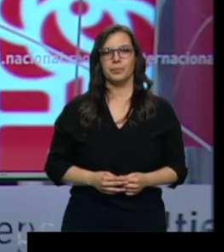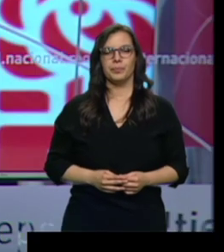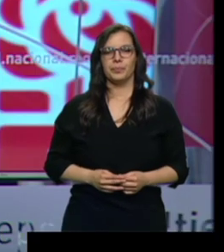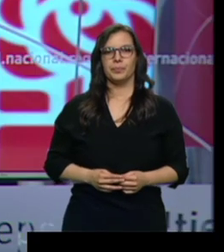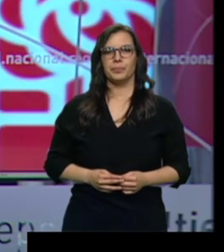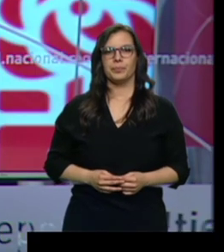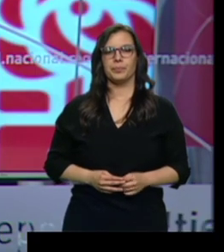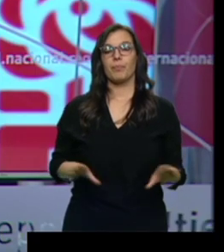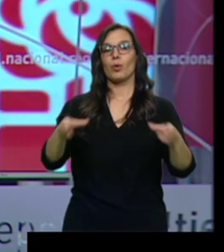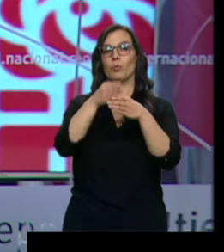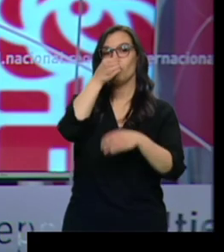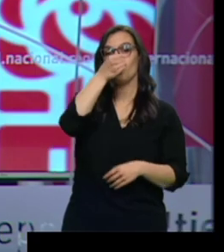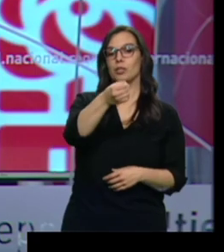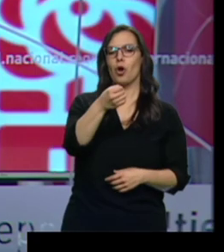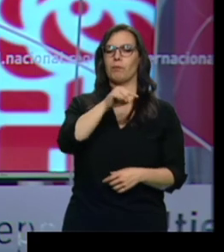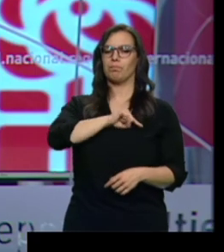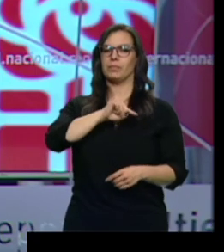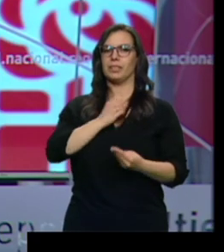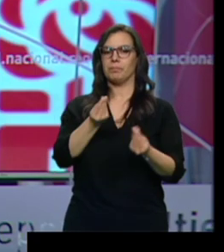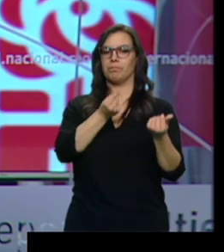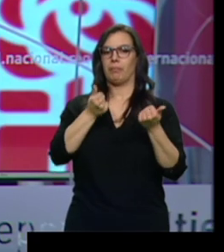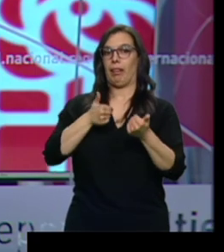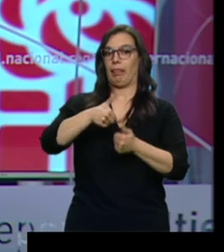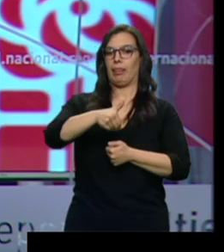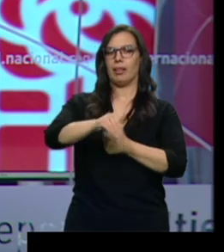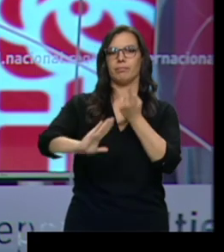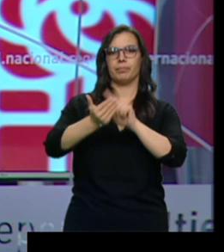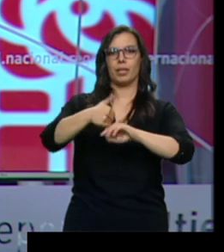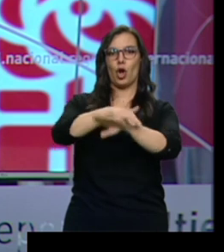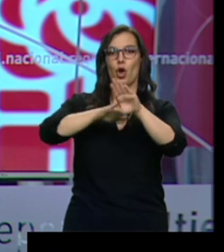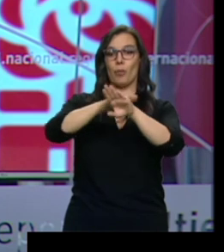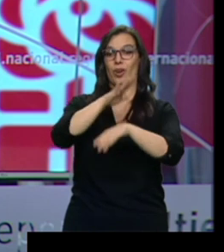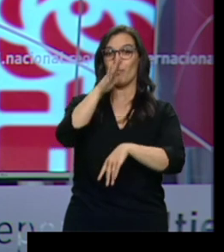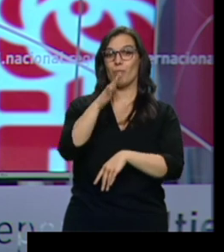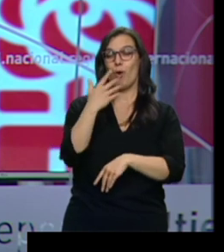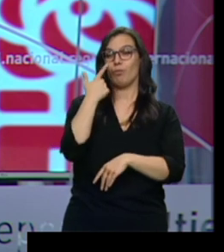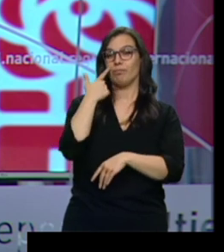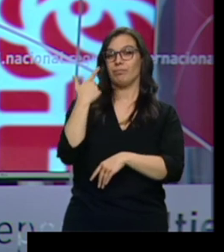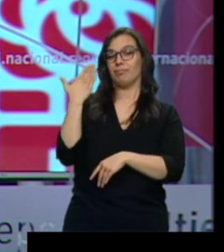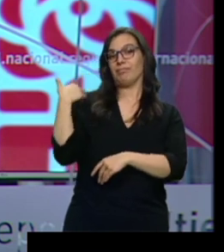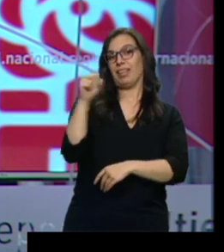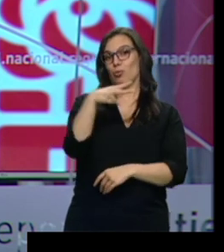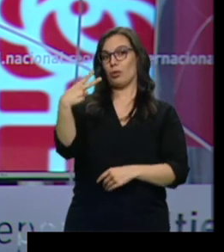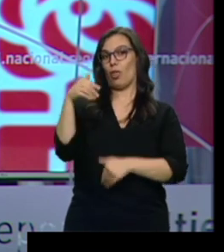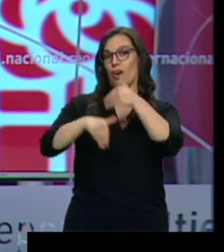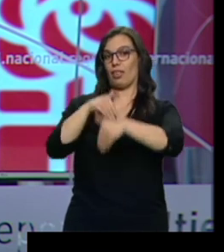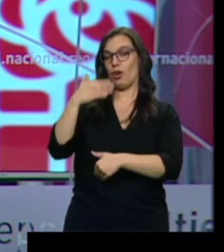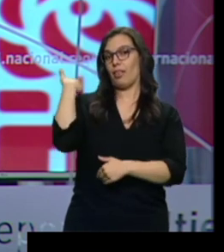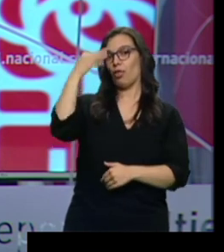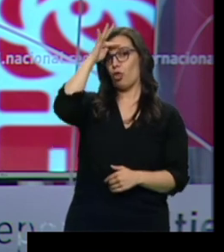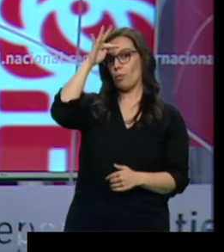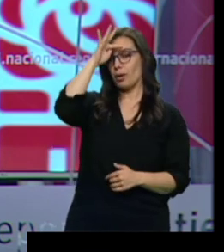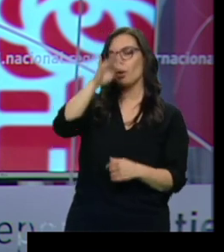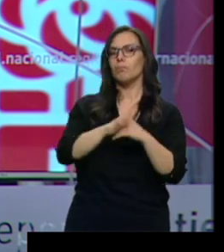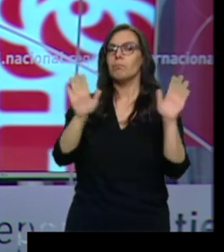El Partido Socialista se ve más cerca del gobierno regional, sobre todo después de lo ocurrido en las urnas el domingo. Pero el PSOE cree